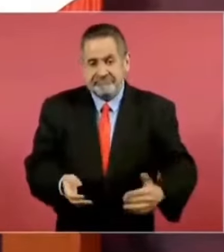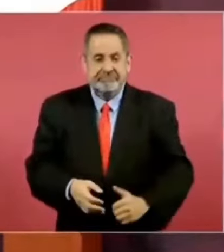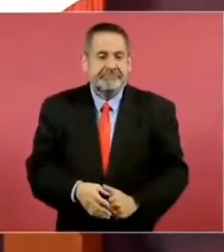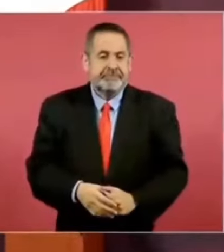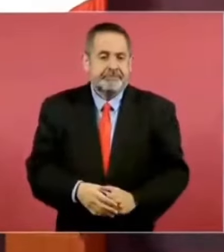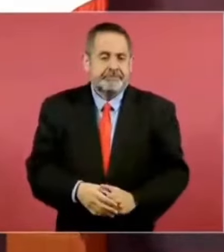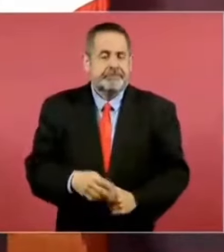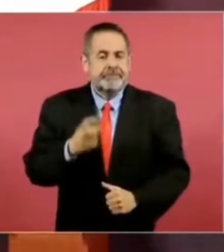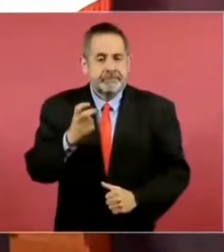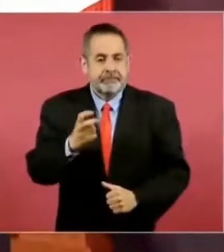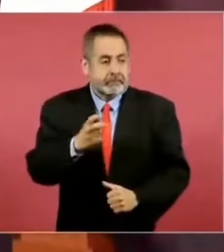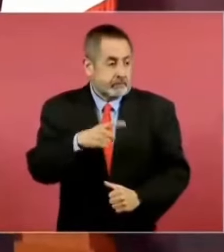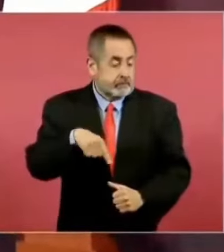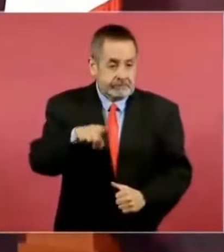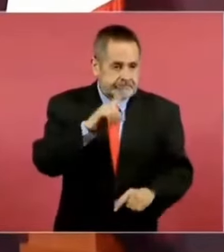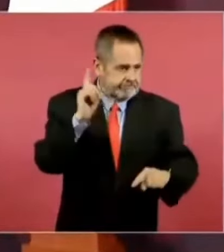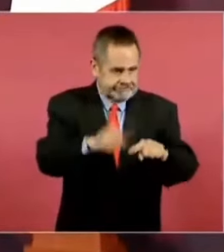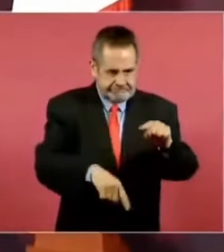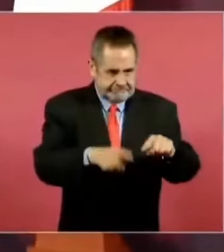Entonces, si no hay corrupción,